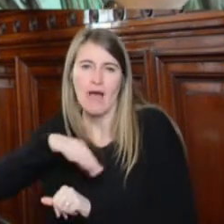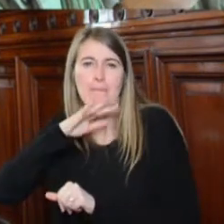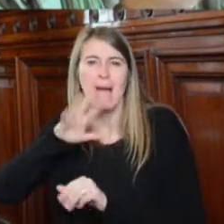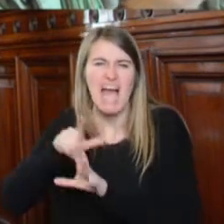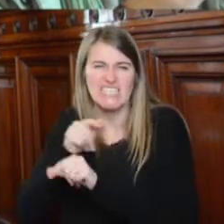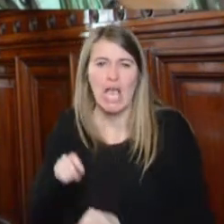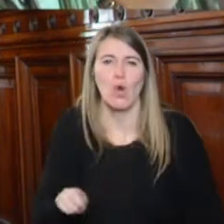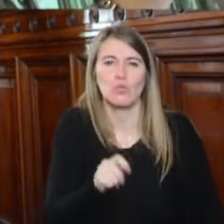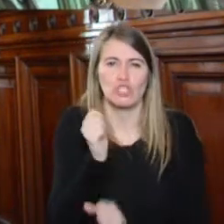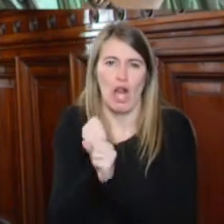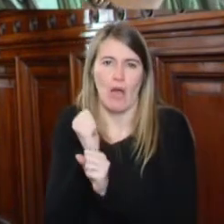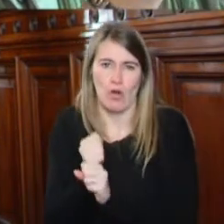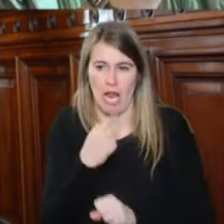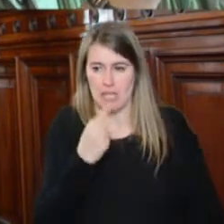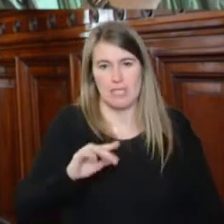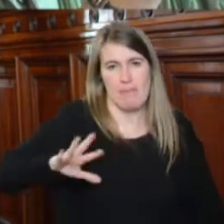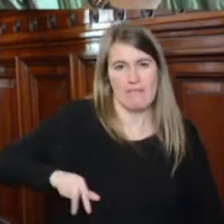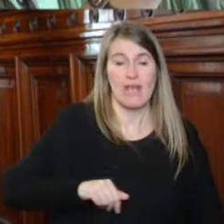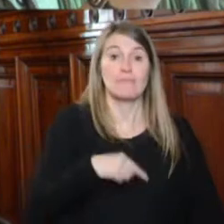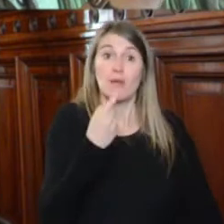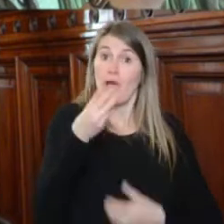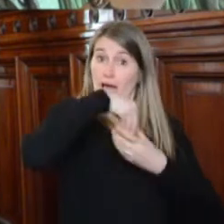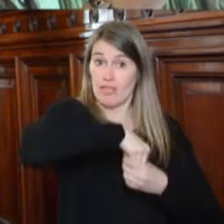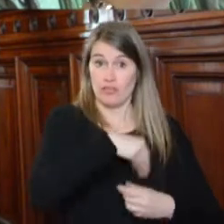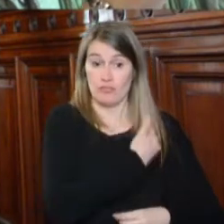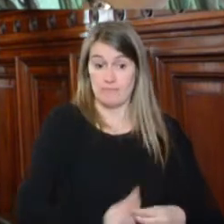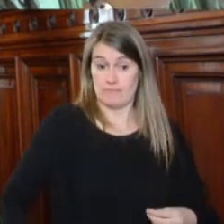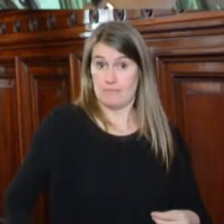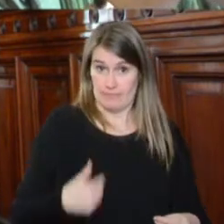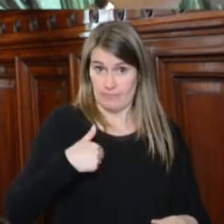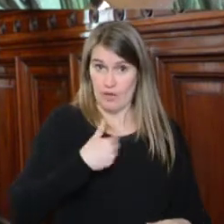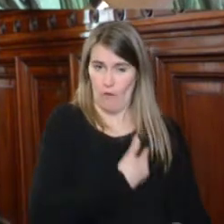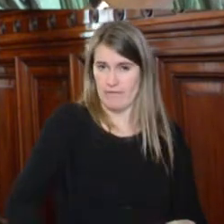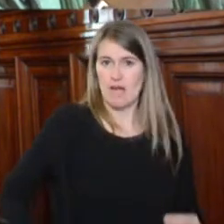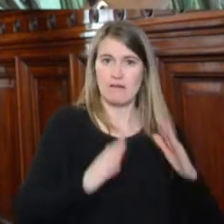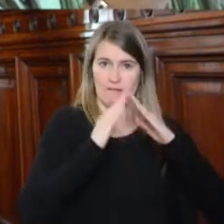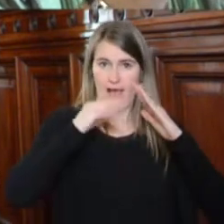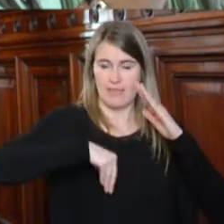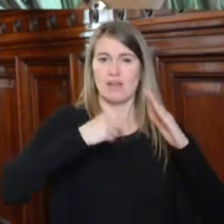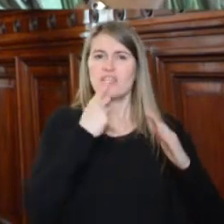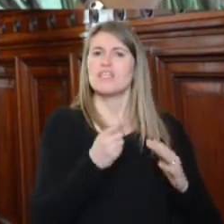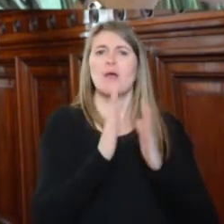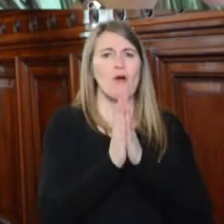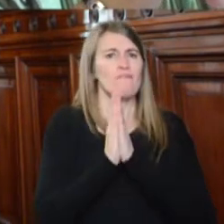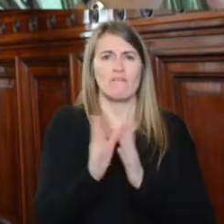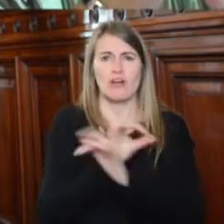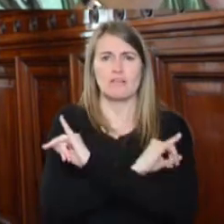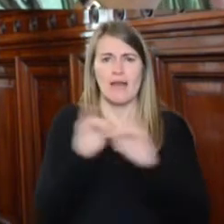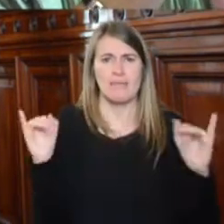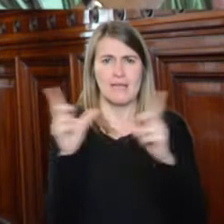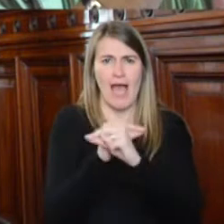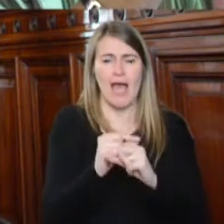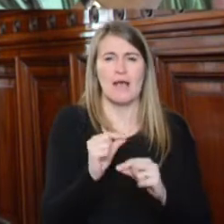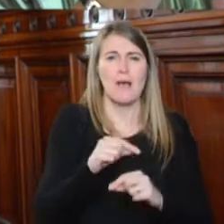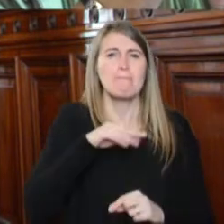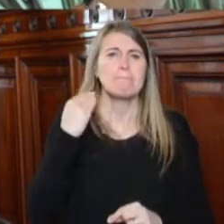laborales. Pocos días después, en un acto en la Casa de Gobierno, el presidente volvió a llamar a enfrentar y terminar con la mafia de los juicios laborales y denunció al